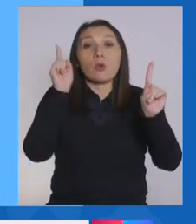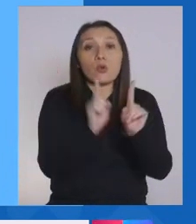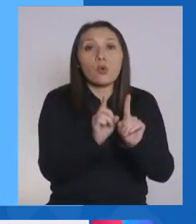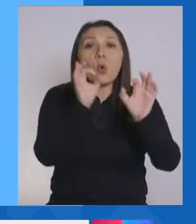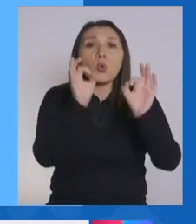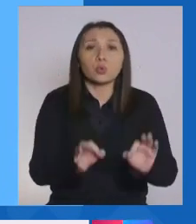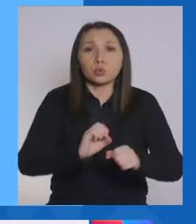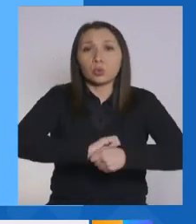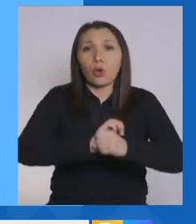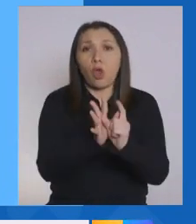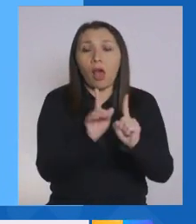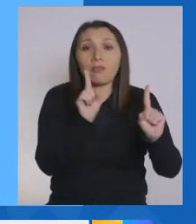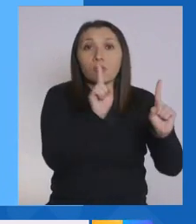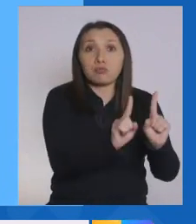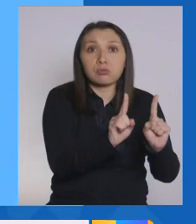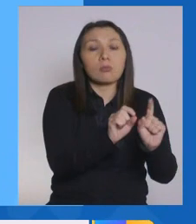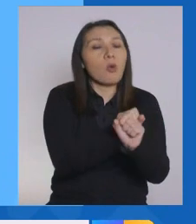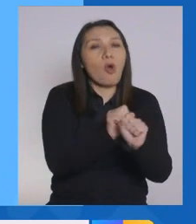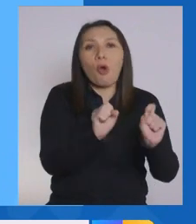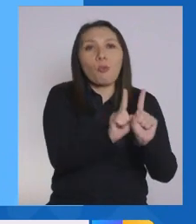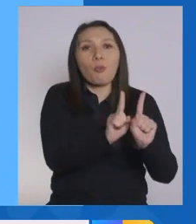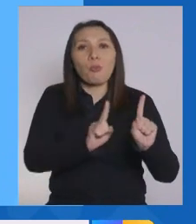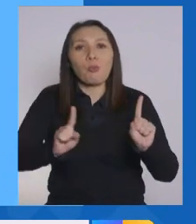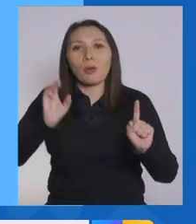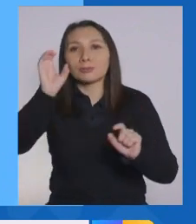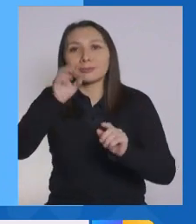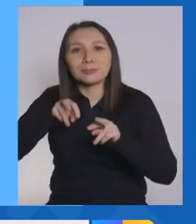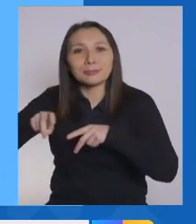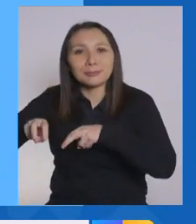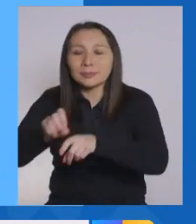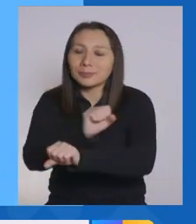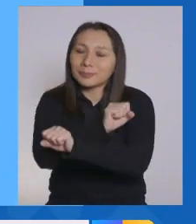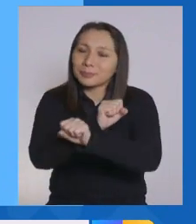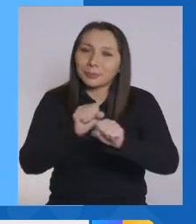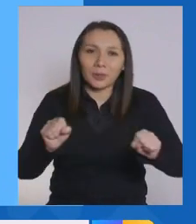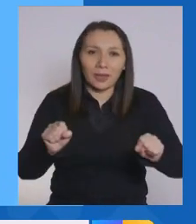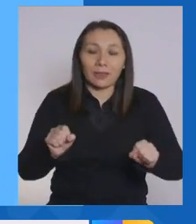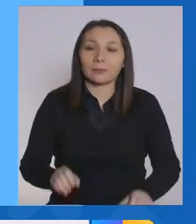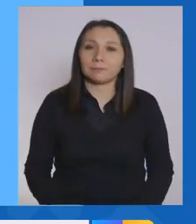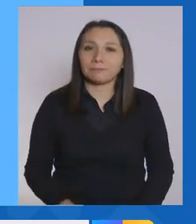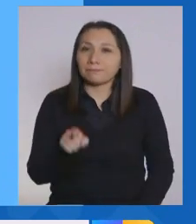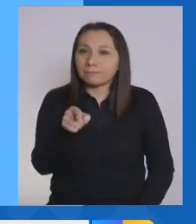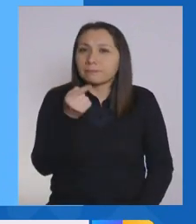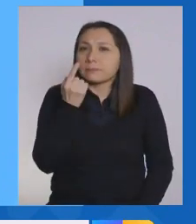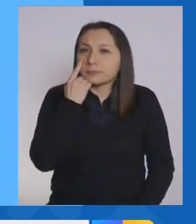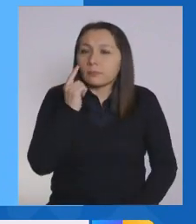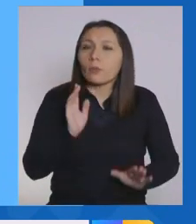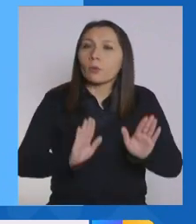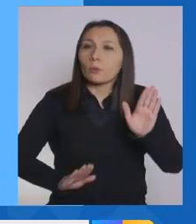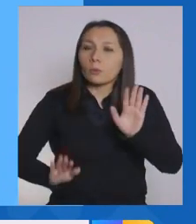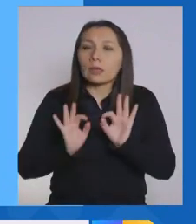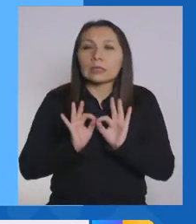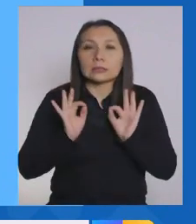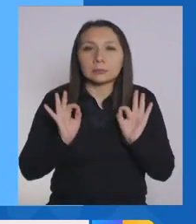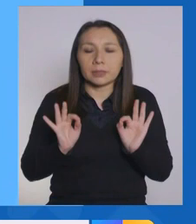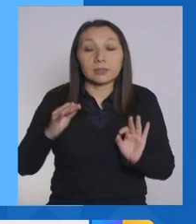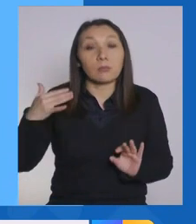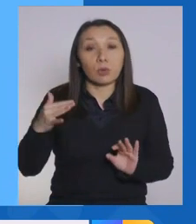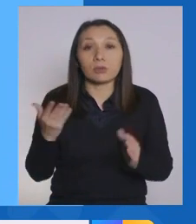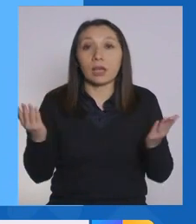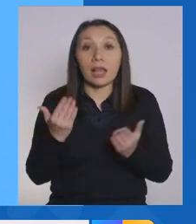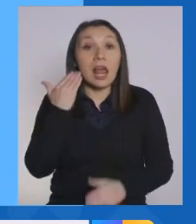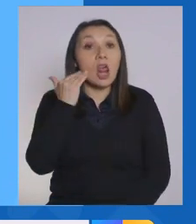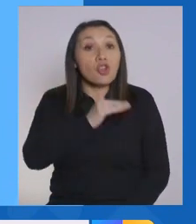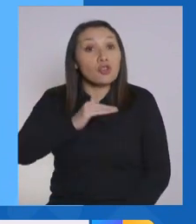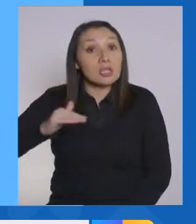contagiado, o si le están haciendo un test, etc. Eso no pueden salir. Aquí hay que tener especial ojo por una cosa muy importante, que es